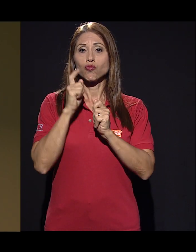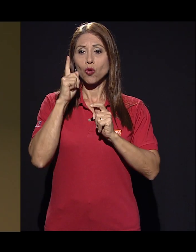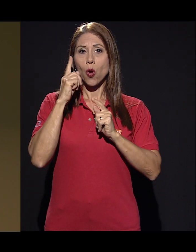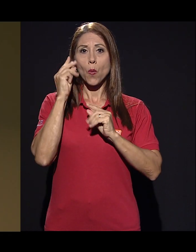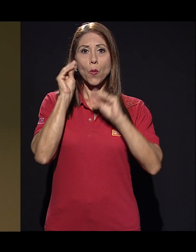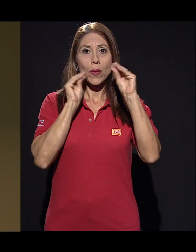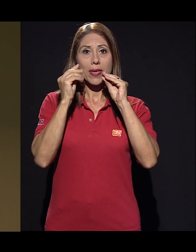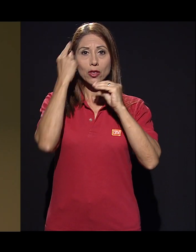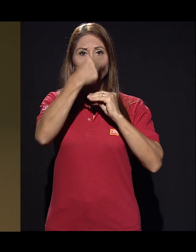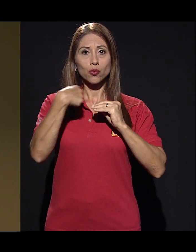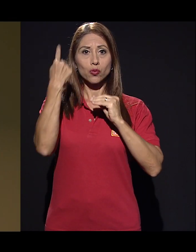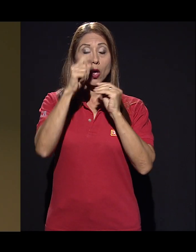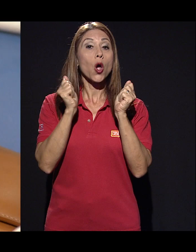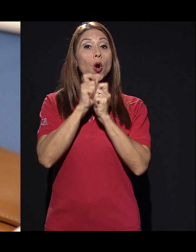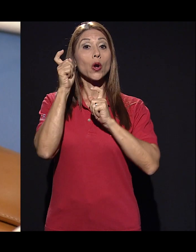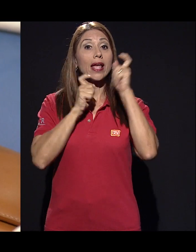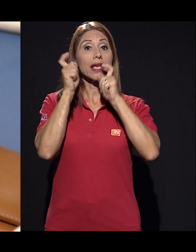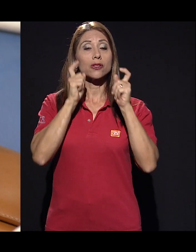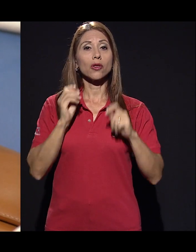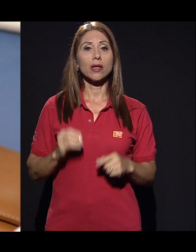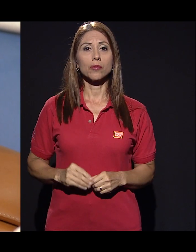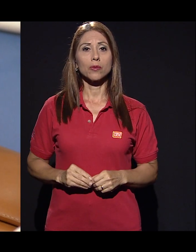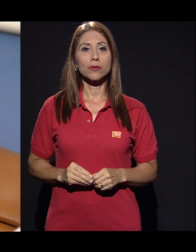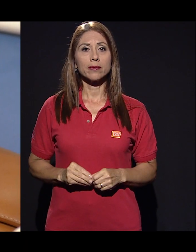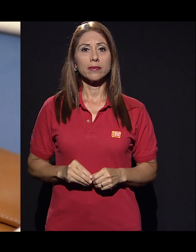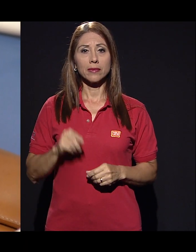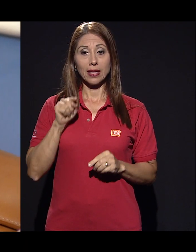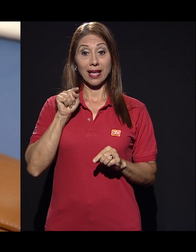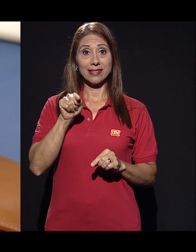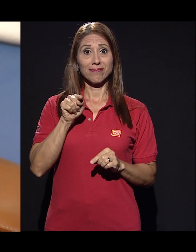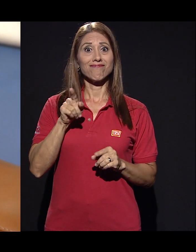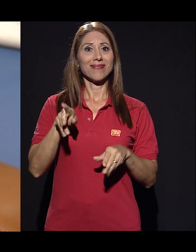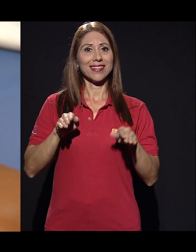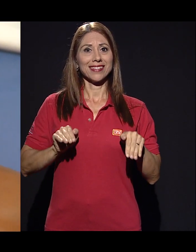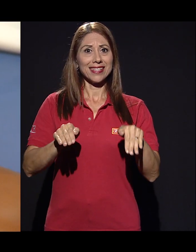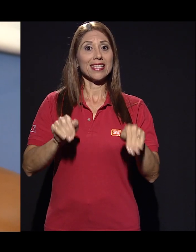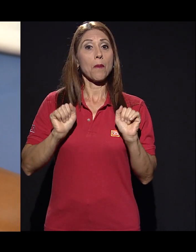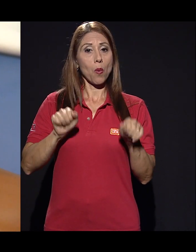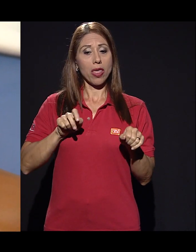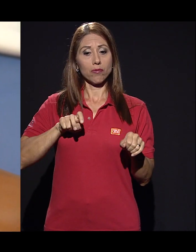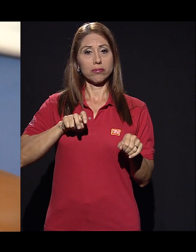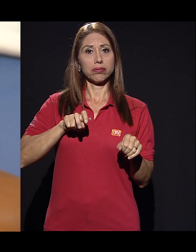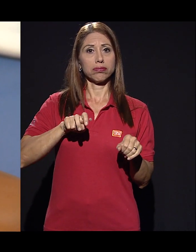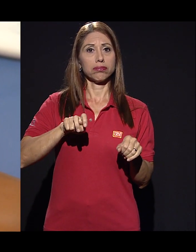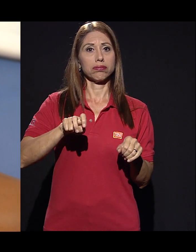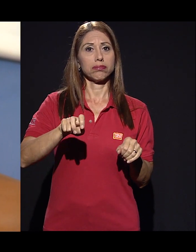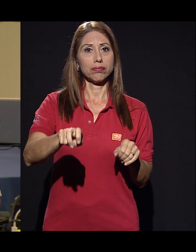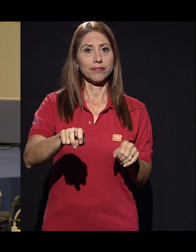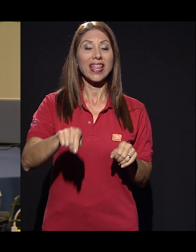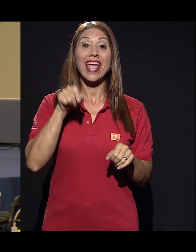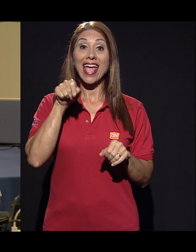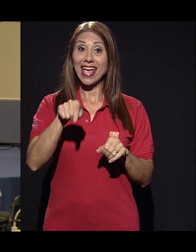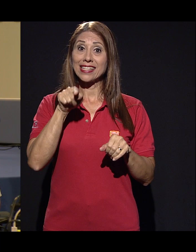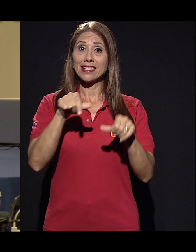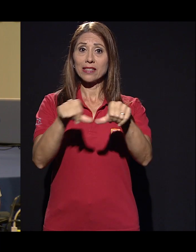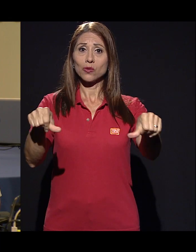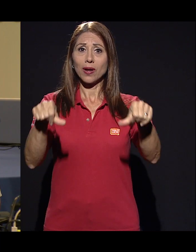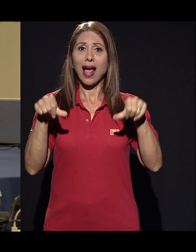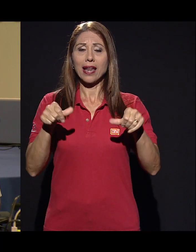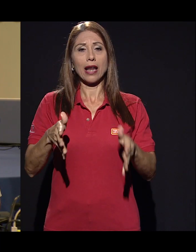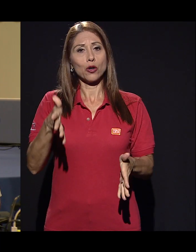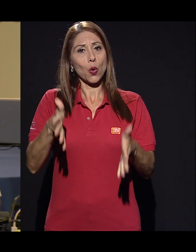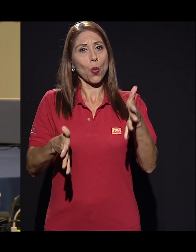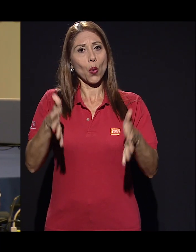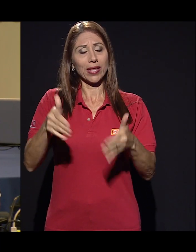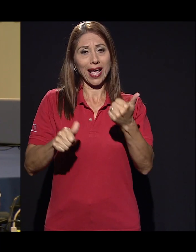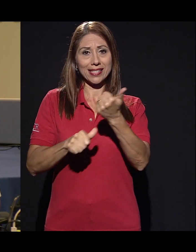rostro. Con el gesto de tirar un beso, su silla eléctrica sería capaz de moverse hacia adelante. Este es un campo en el que la